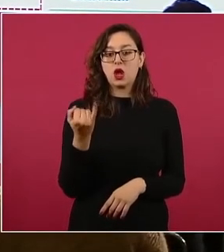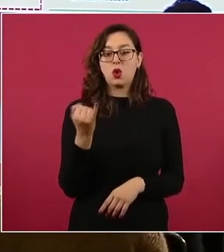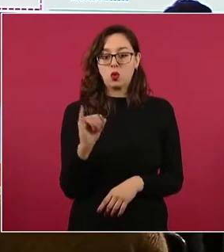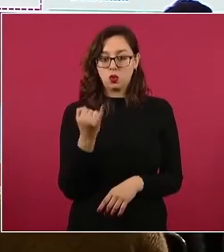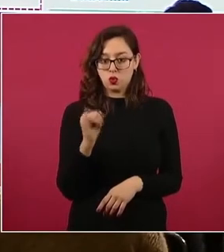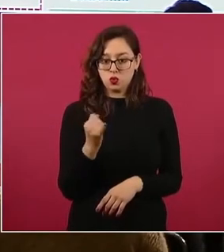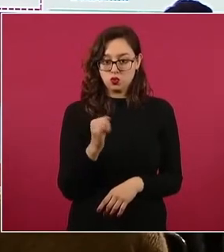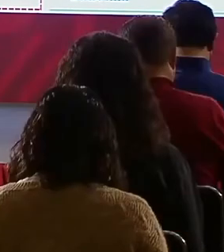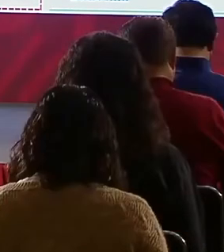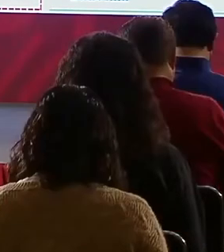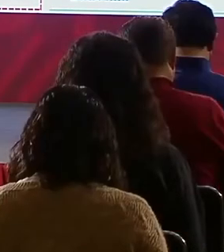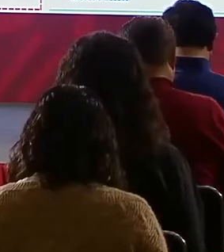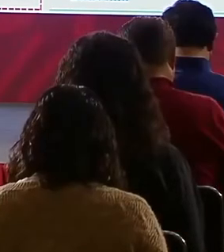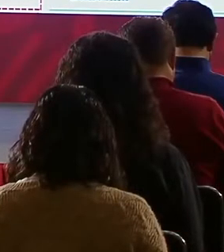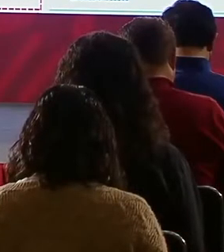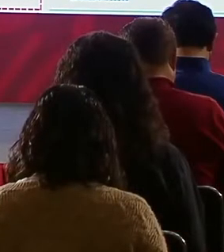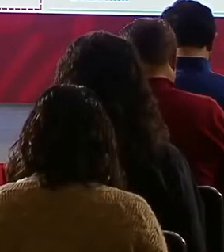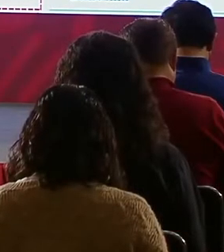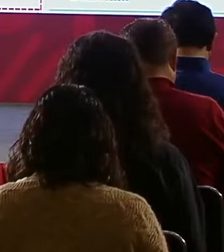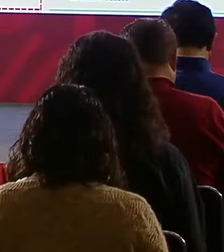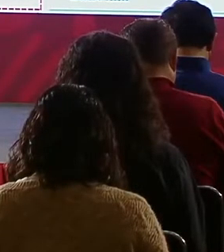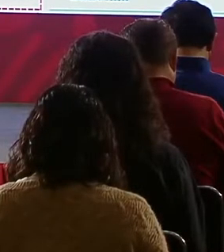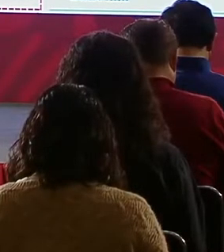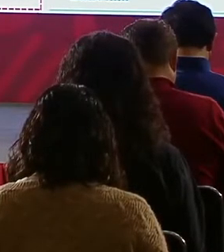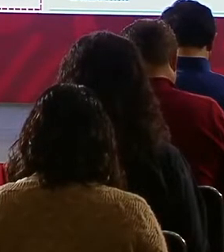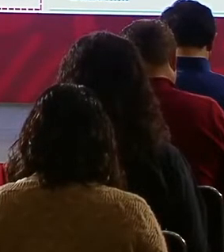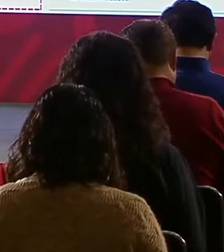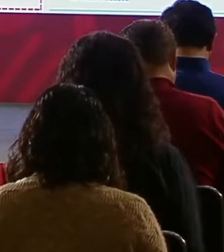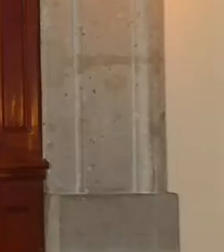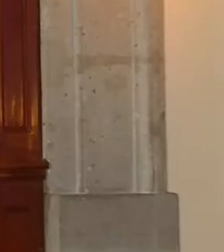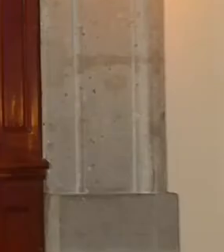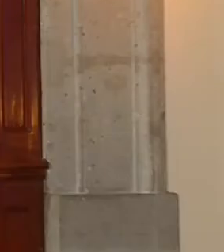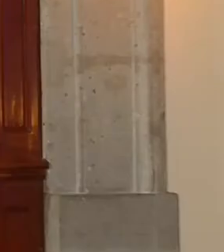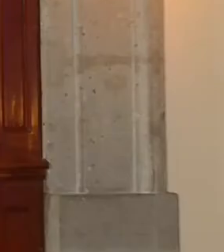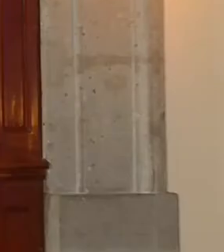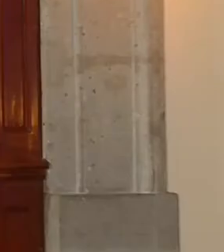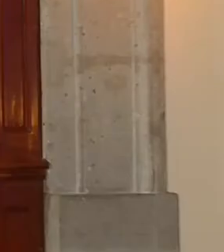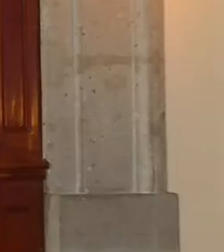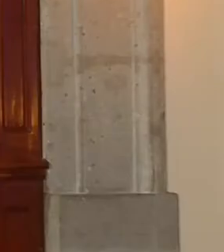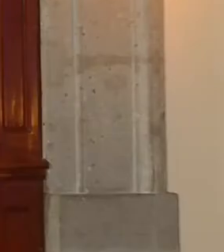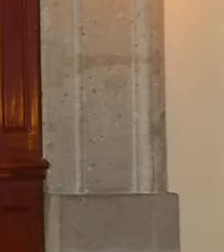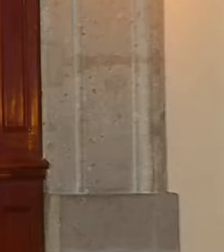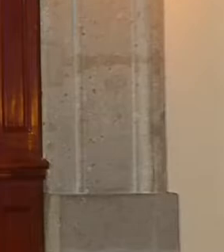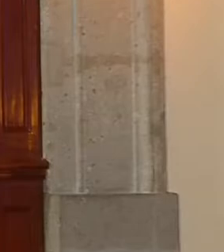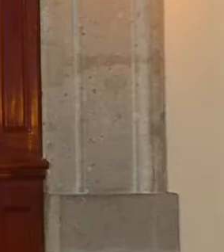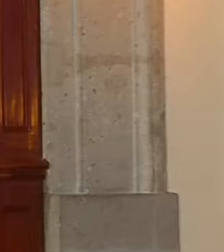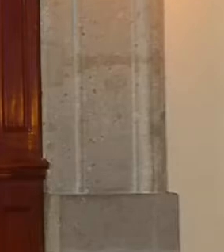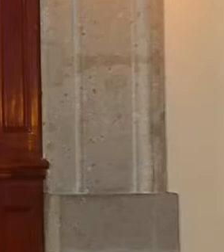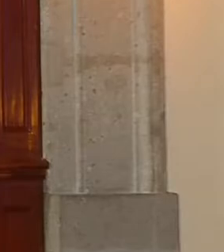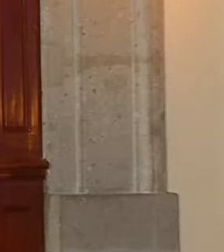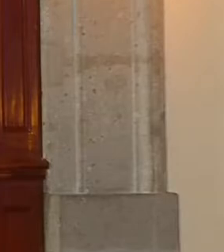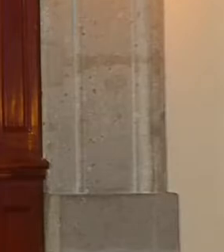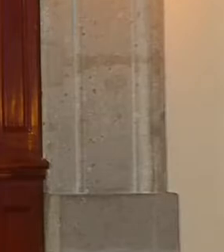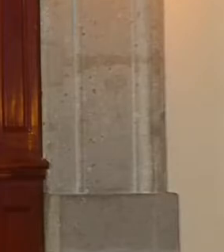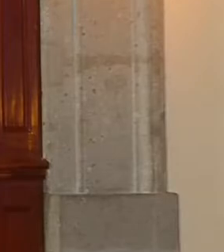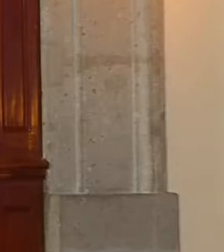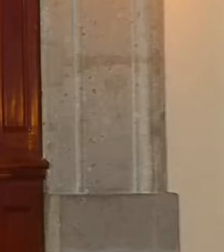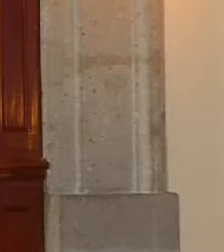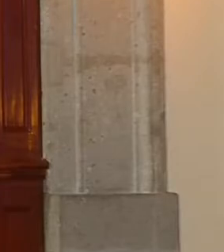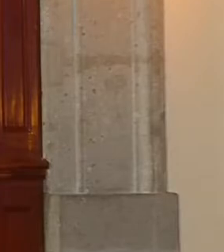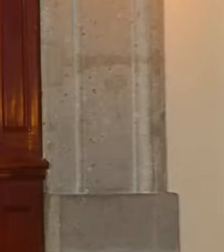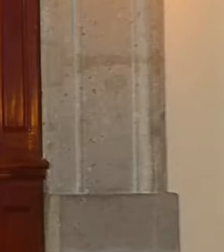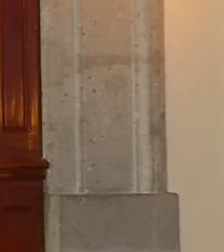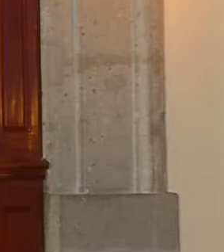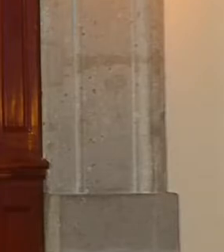la Fiscalía General de Justicia de Nuevo León está solicitando al Poder Judicial que obsequie ya la exhumación,